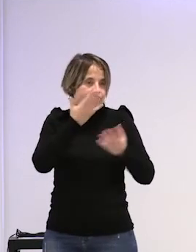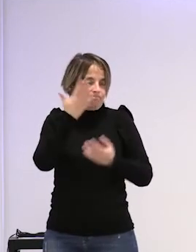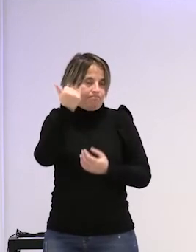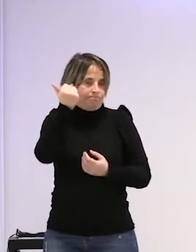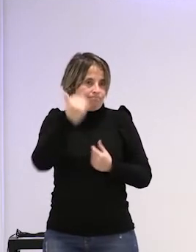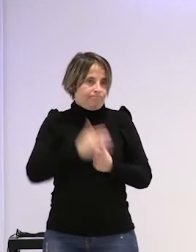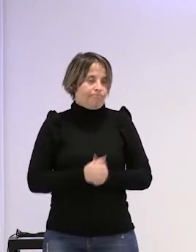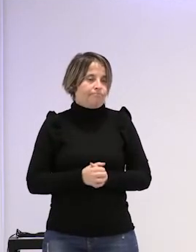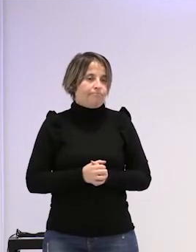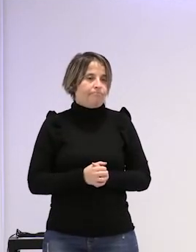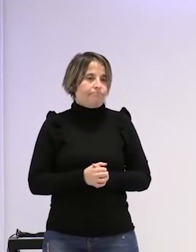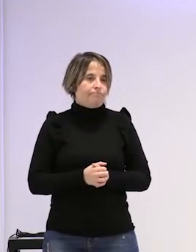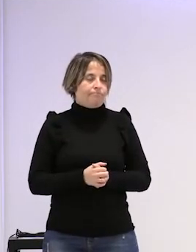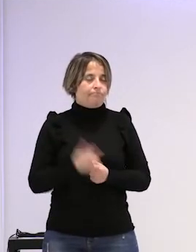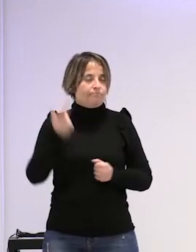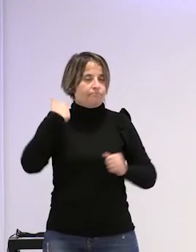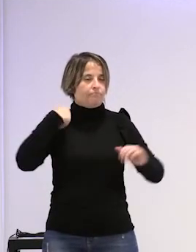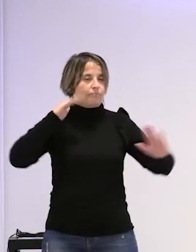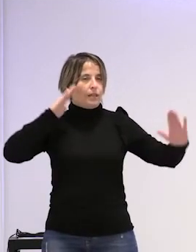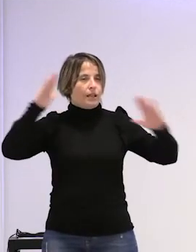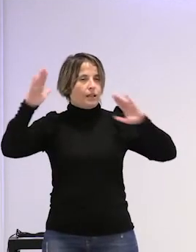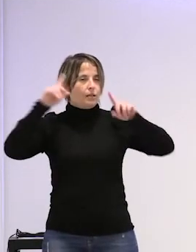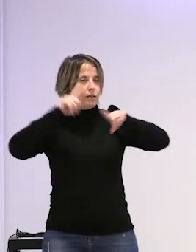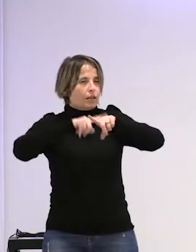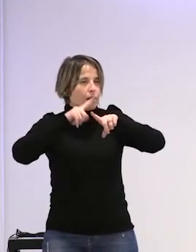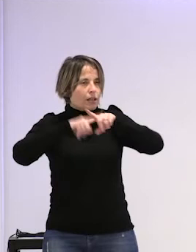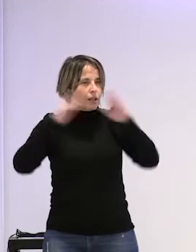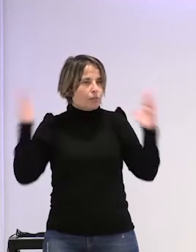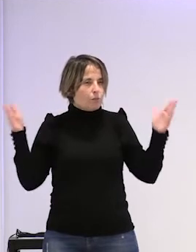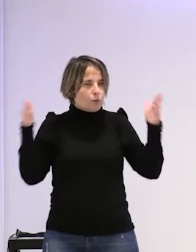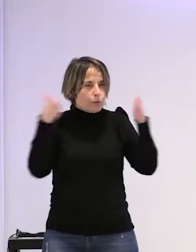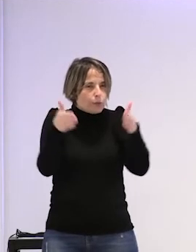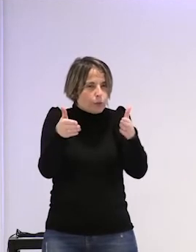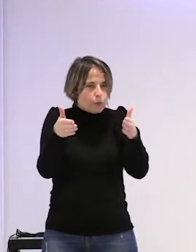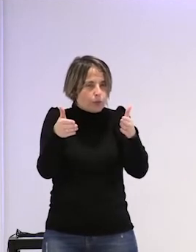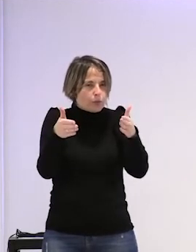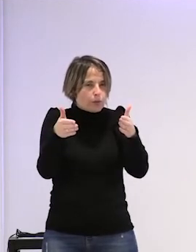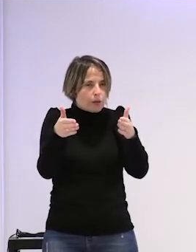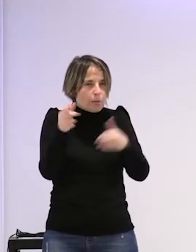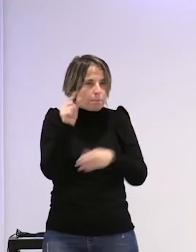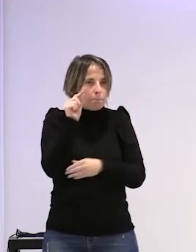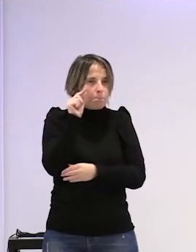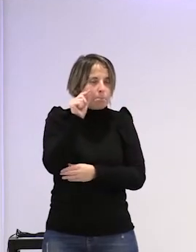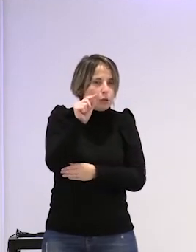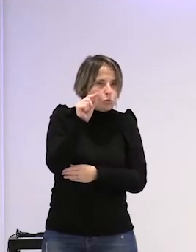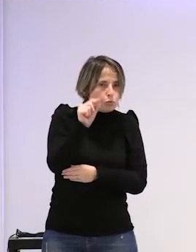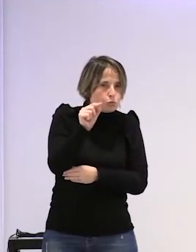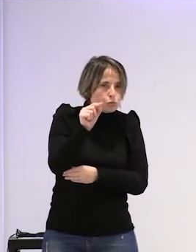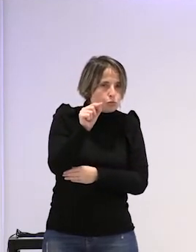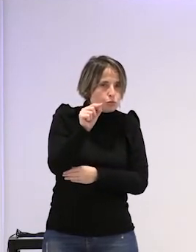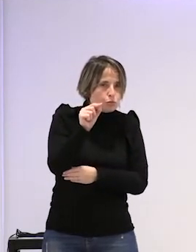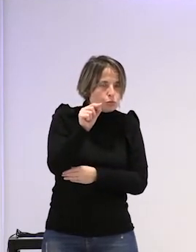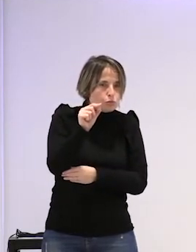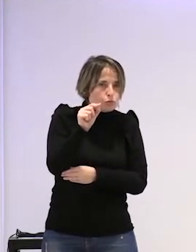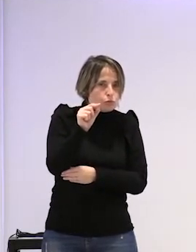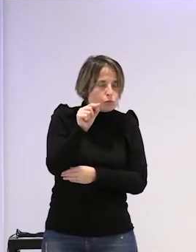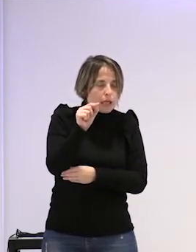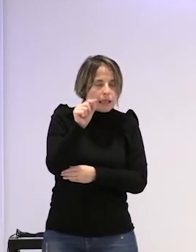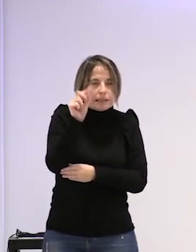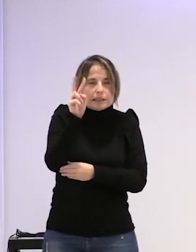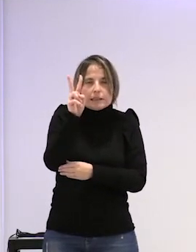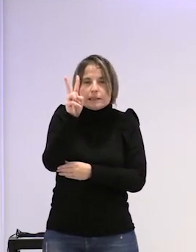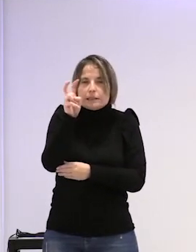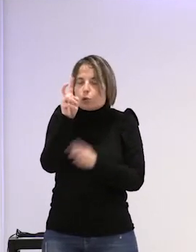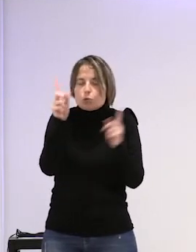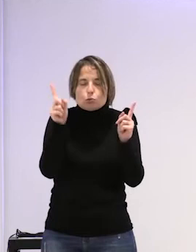un lapso de tiempo determinado unos minutos unos segundos